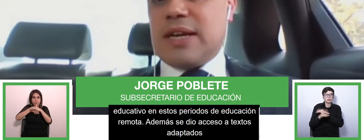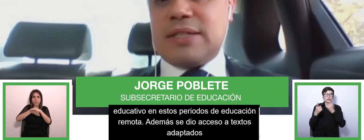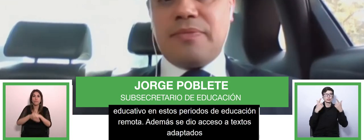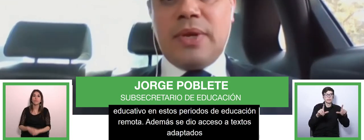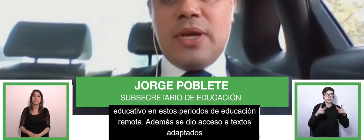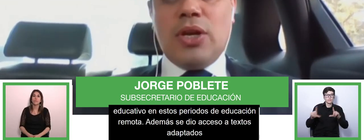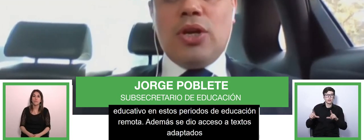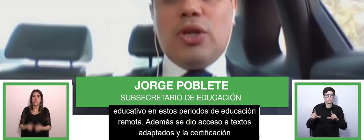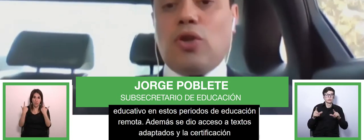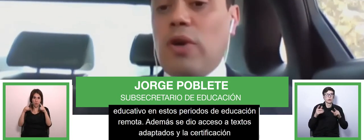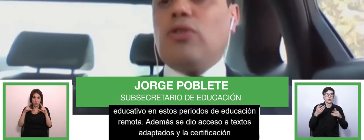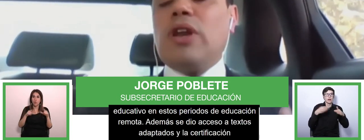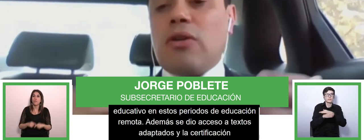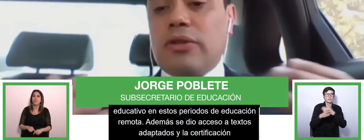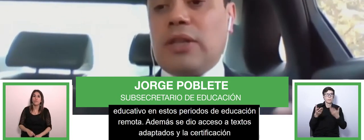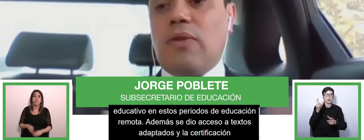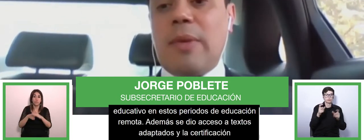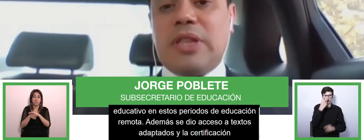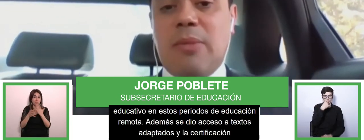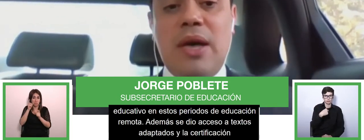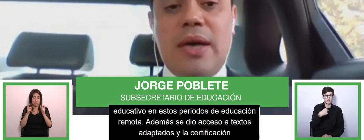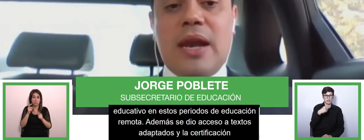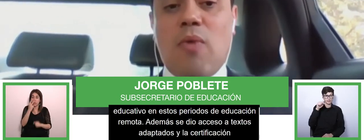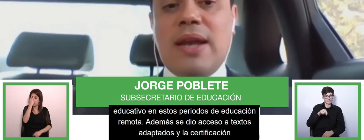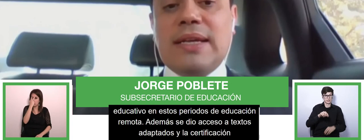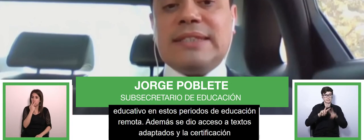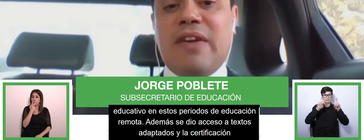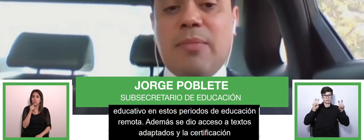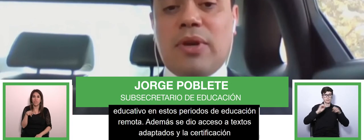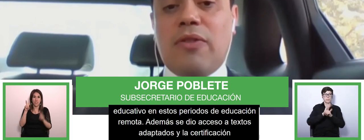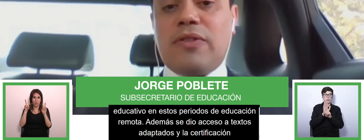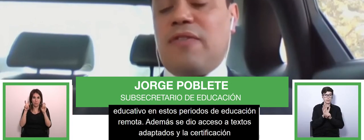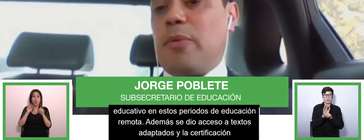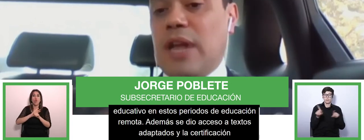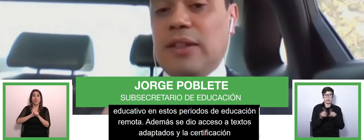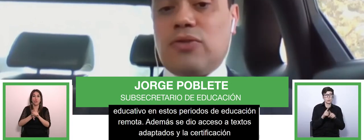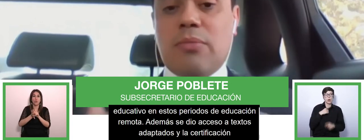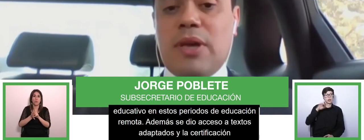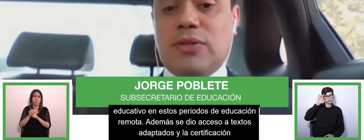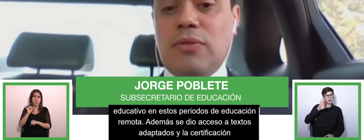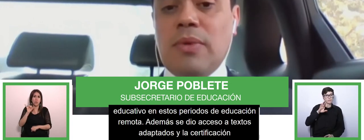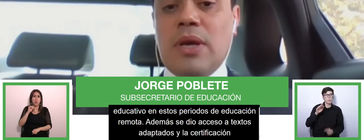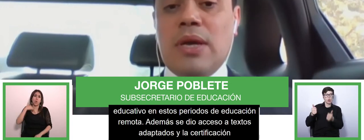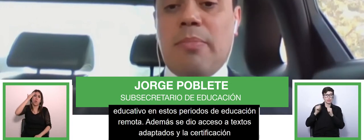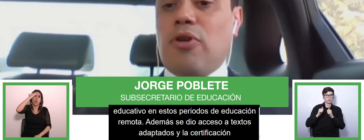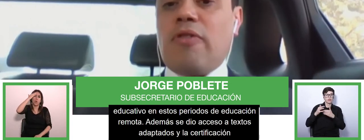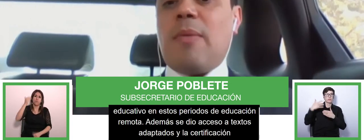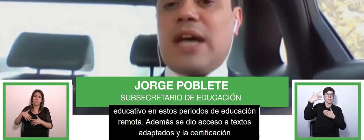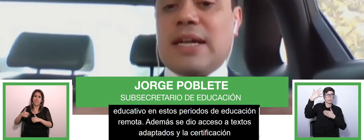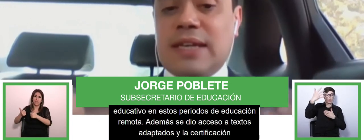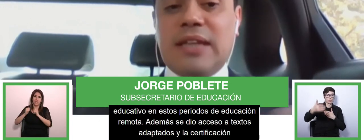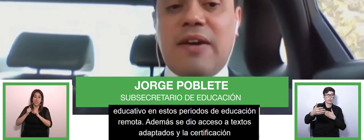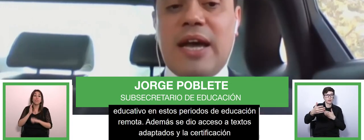personas ciegas todo esto en el contexto de la pandemia en el cual sabemos que los desafíos por delante son inmensos pero